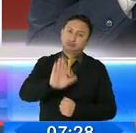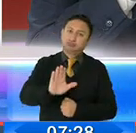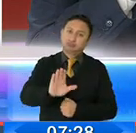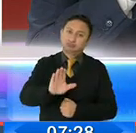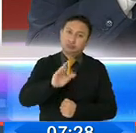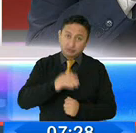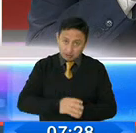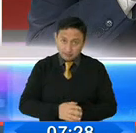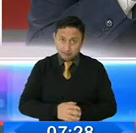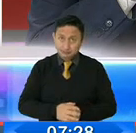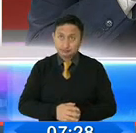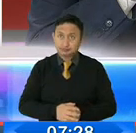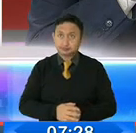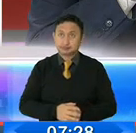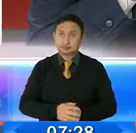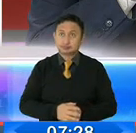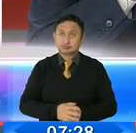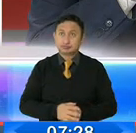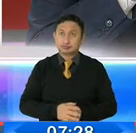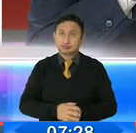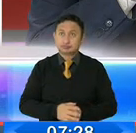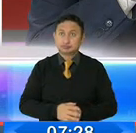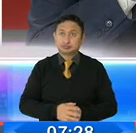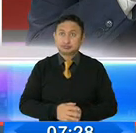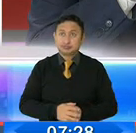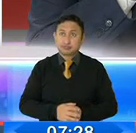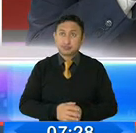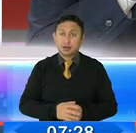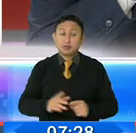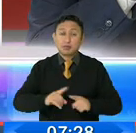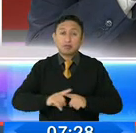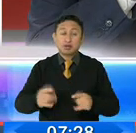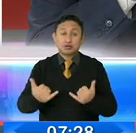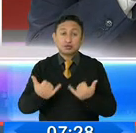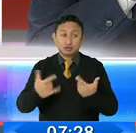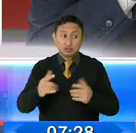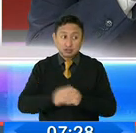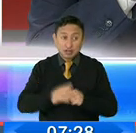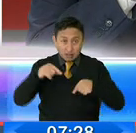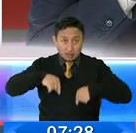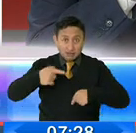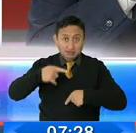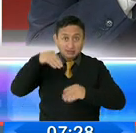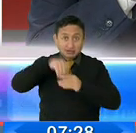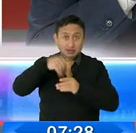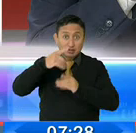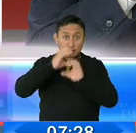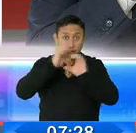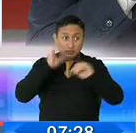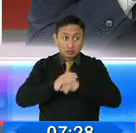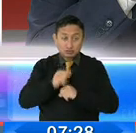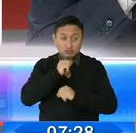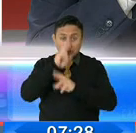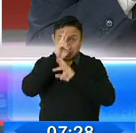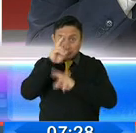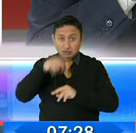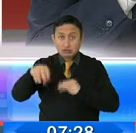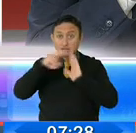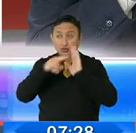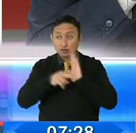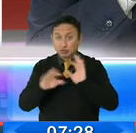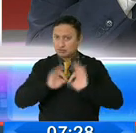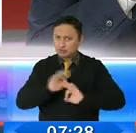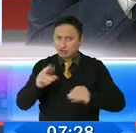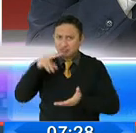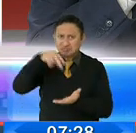Metropolitana de Tránsito puede actuar. No obstante, así hemos tenido ya casos en los cuales el irrespeto de la de la